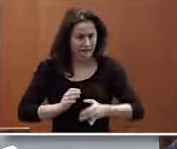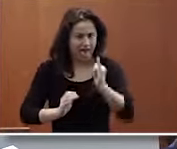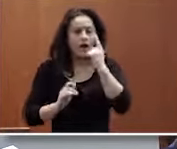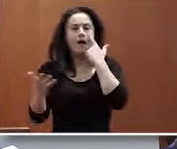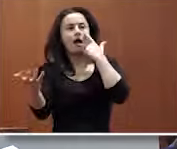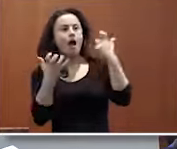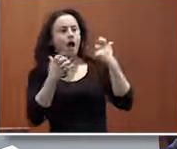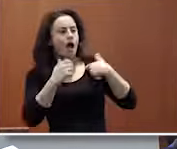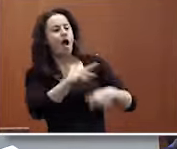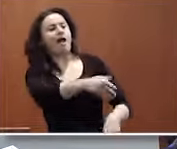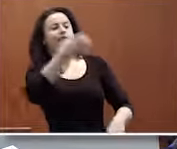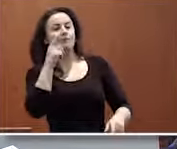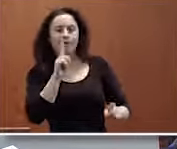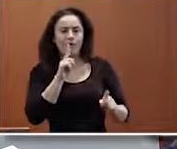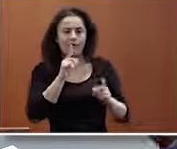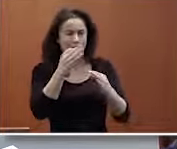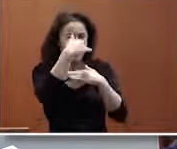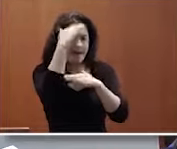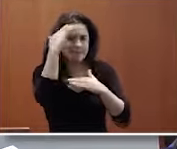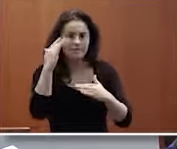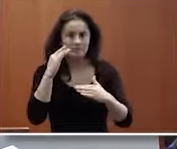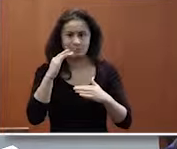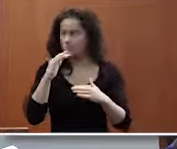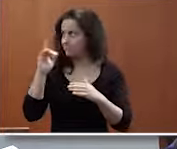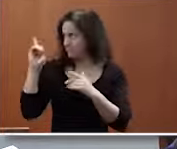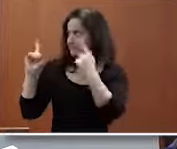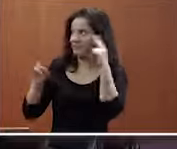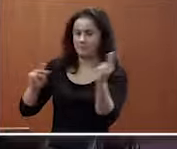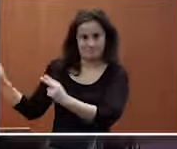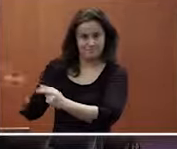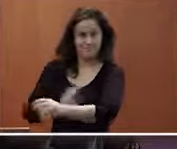evidente y hay que estar atento hay que estar atento que esto no se nos escape